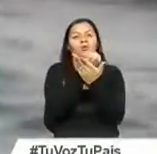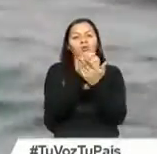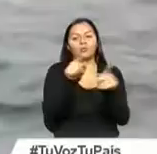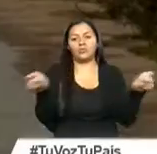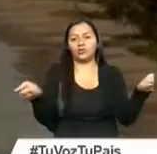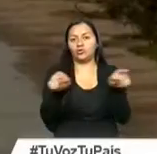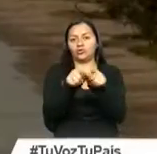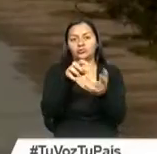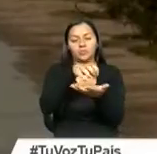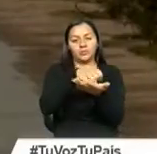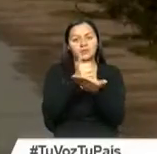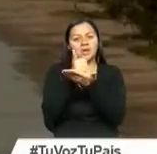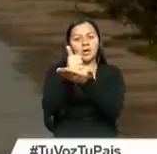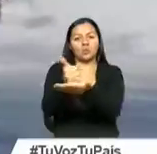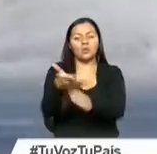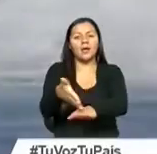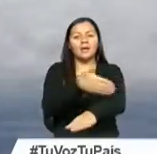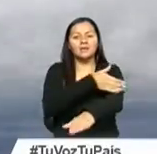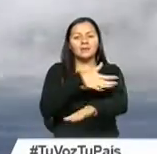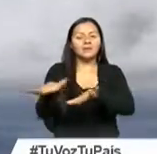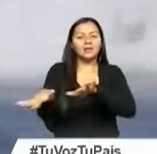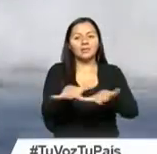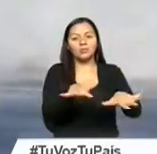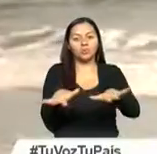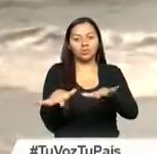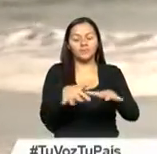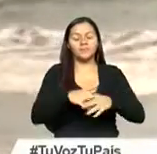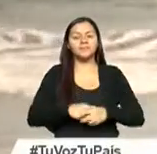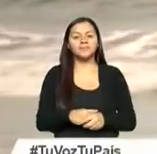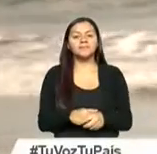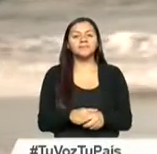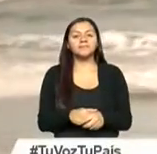de estas zonas que resultaron afectadas por el terremoto.